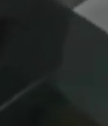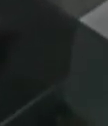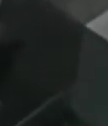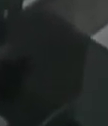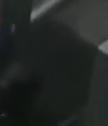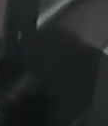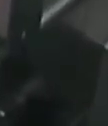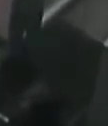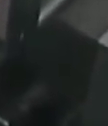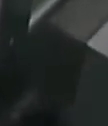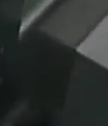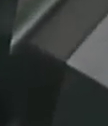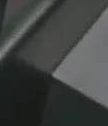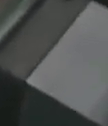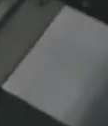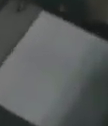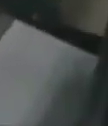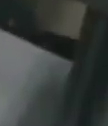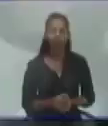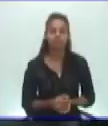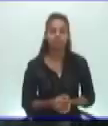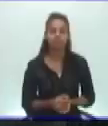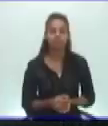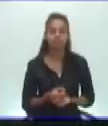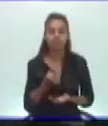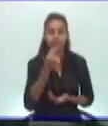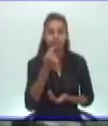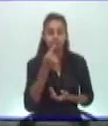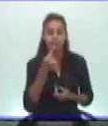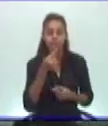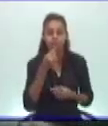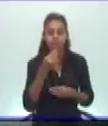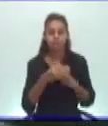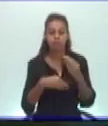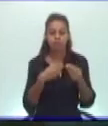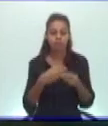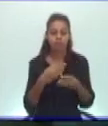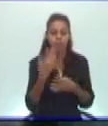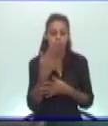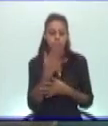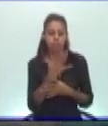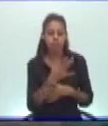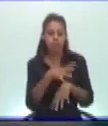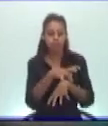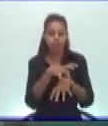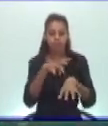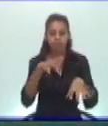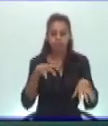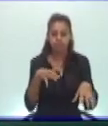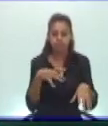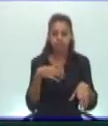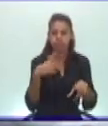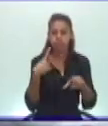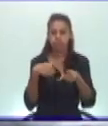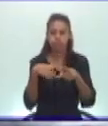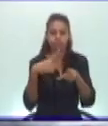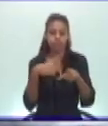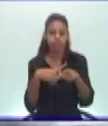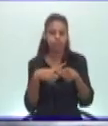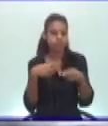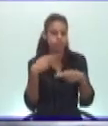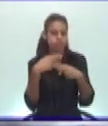Los fármacos pueden elaborarse a partir de plantas, minerales, animales o mediante síntesis.